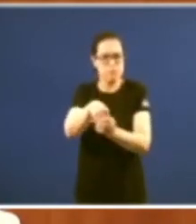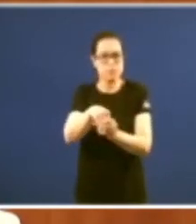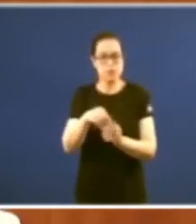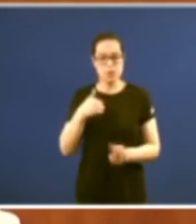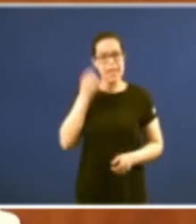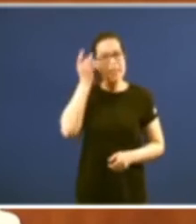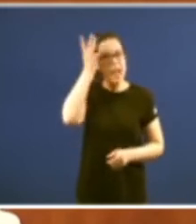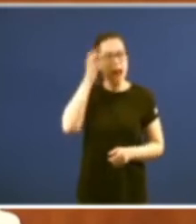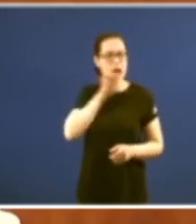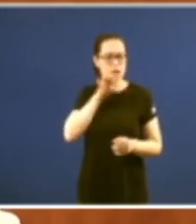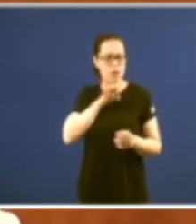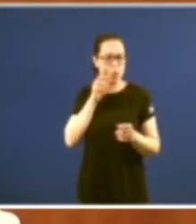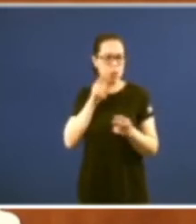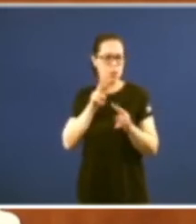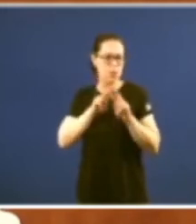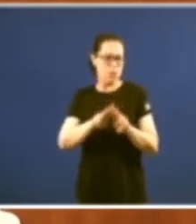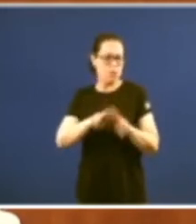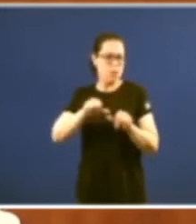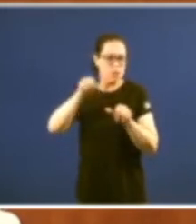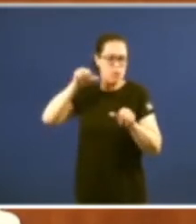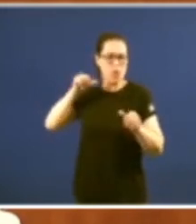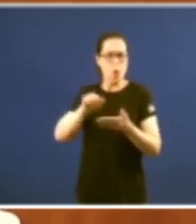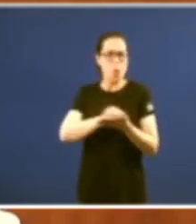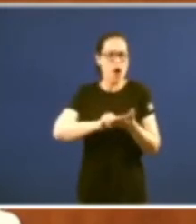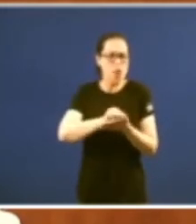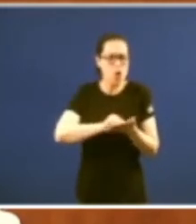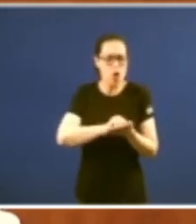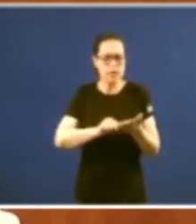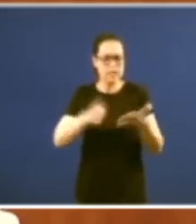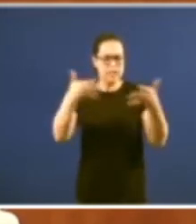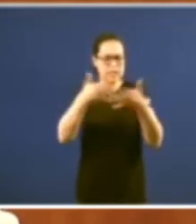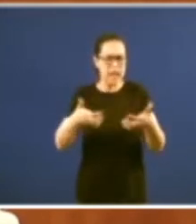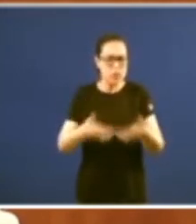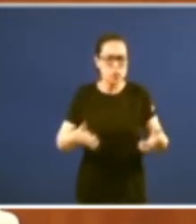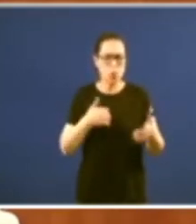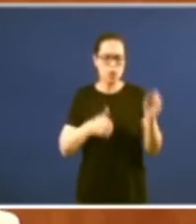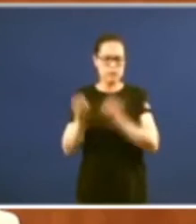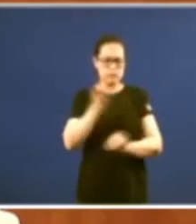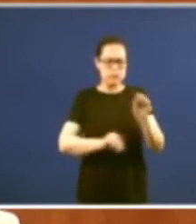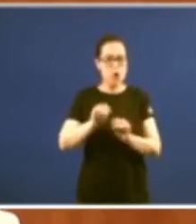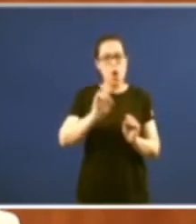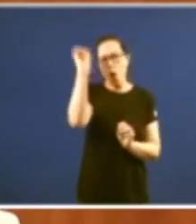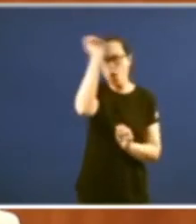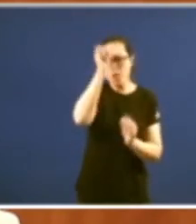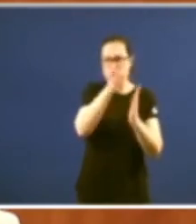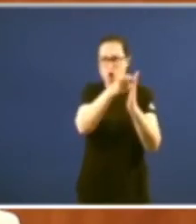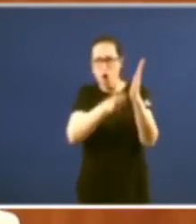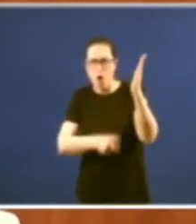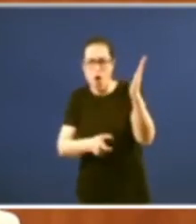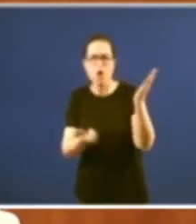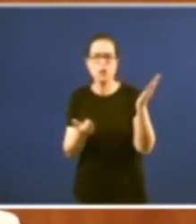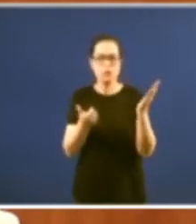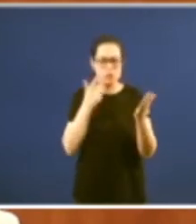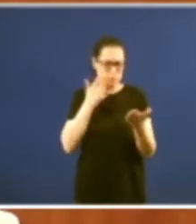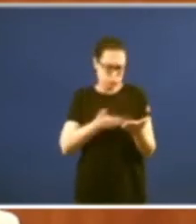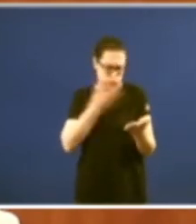pois vin desde borradores textos definitivos retextos artigos de opinión un montón